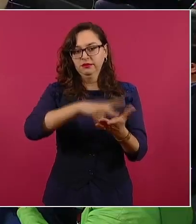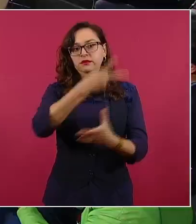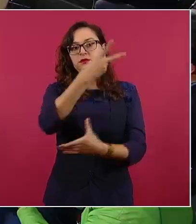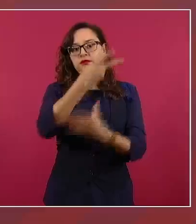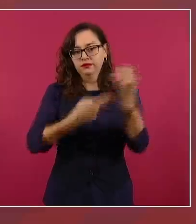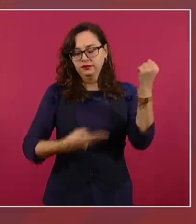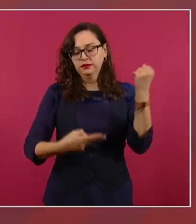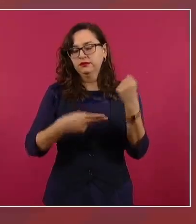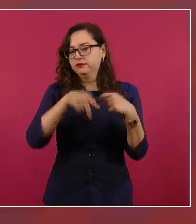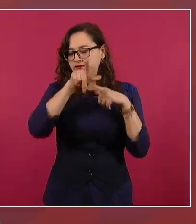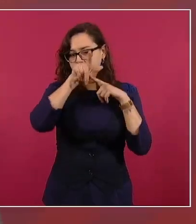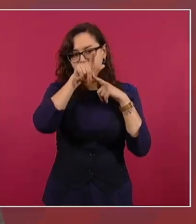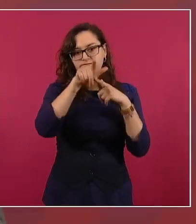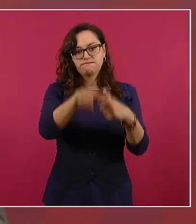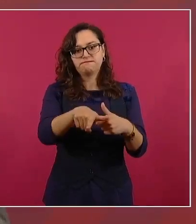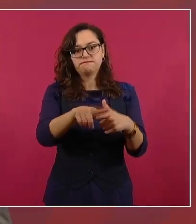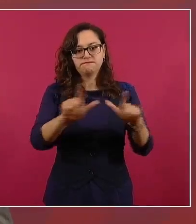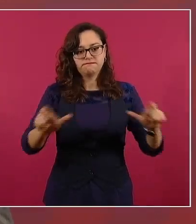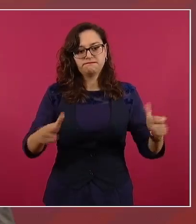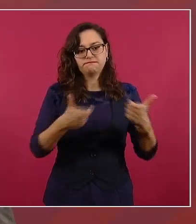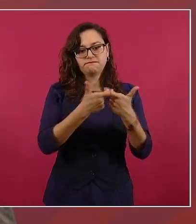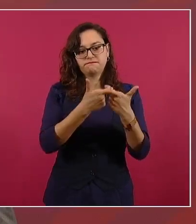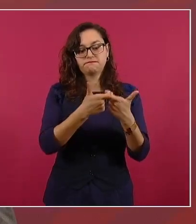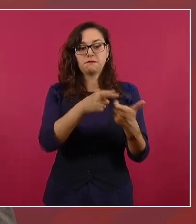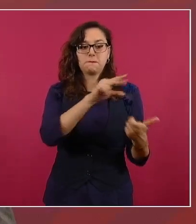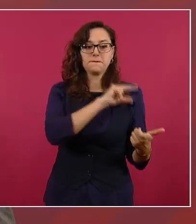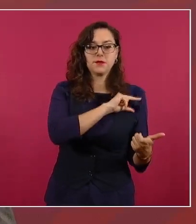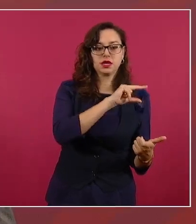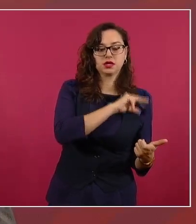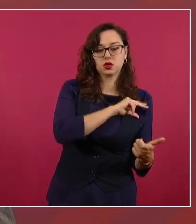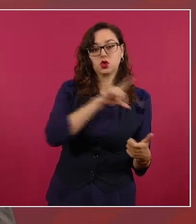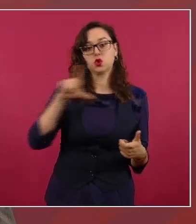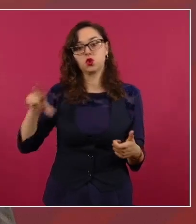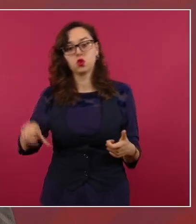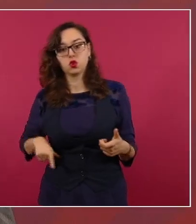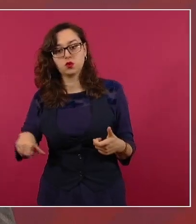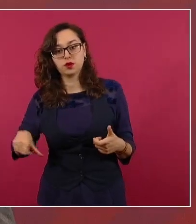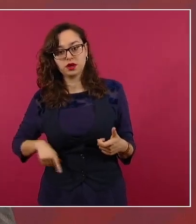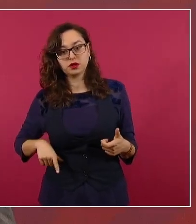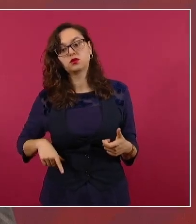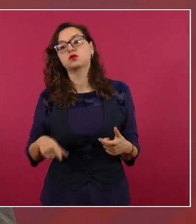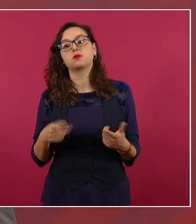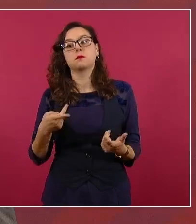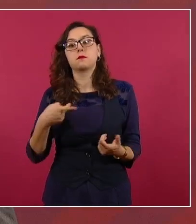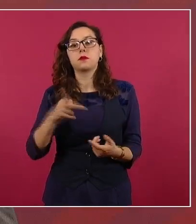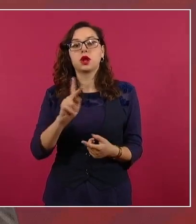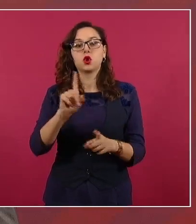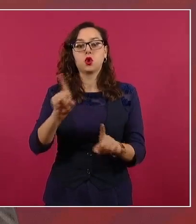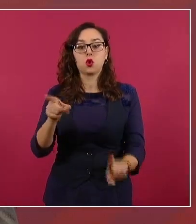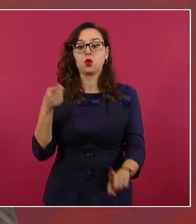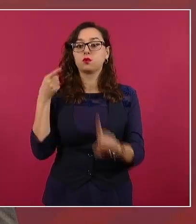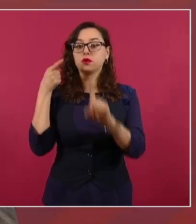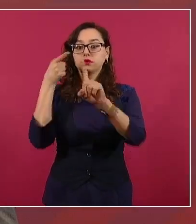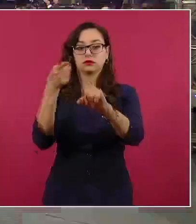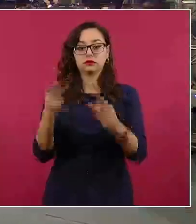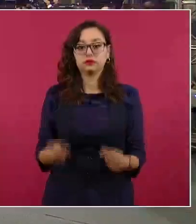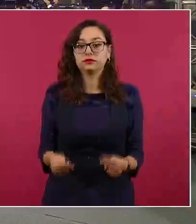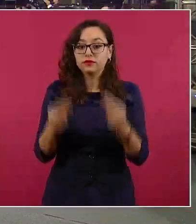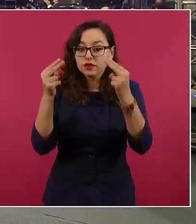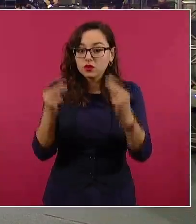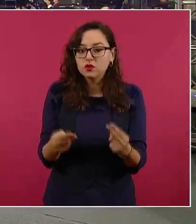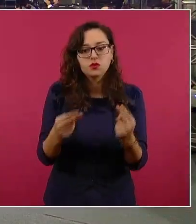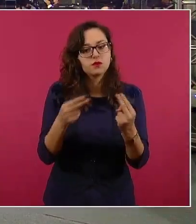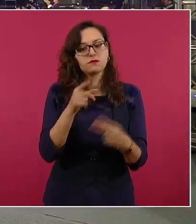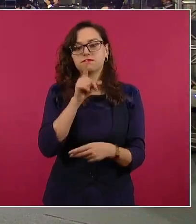mayoritaria del Estado mexicano, sin fines de lucro, vamos a sacar